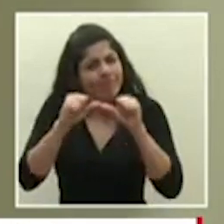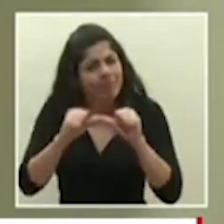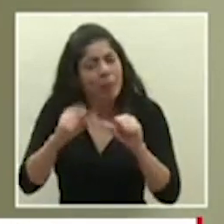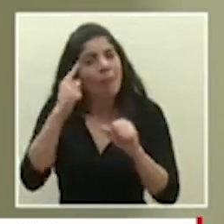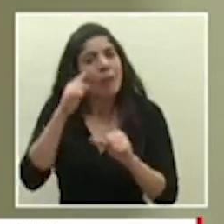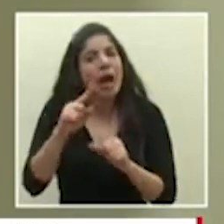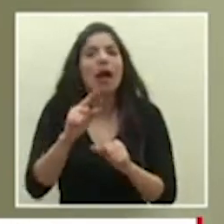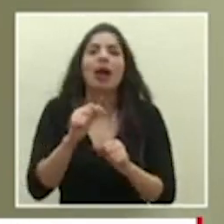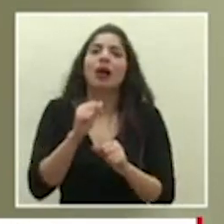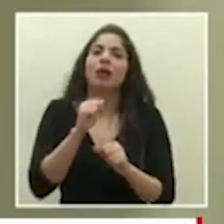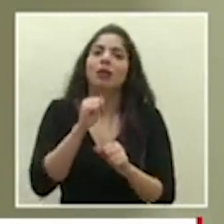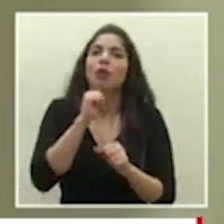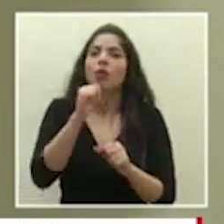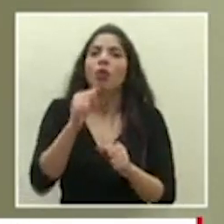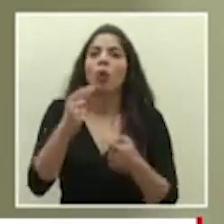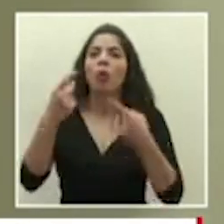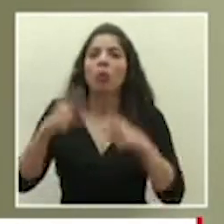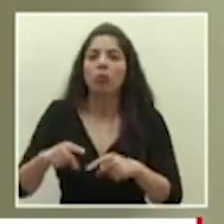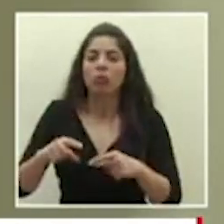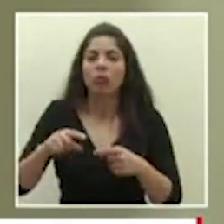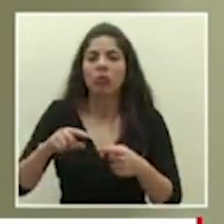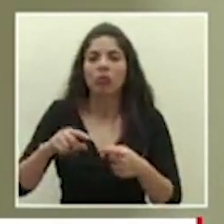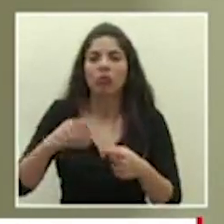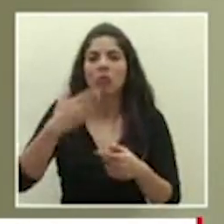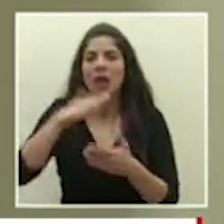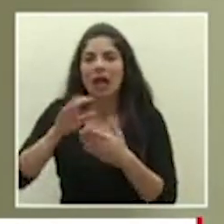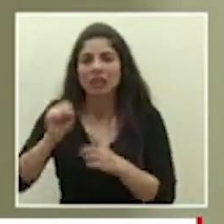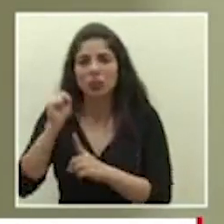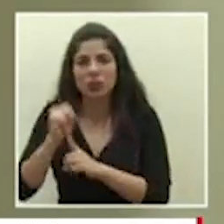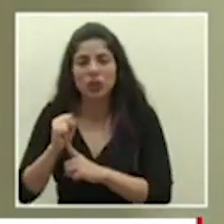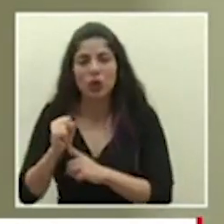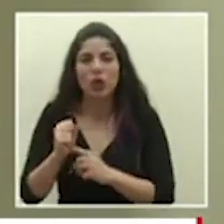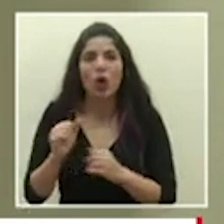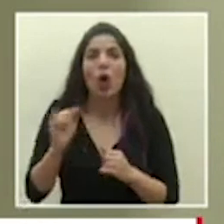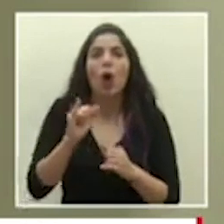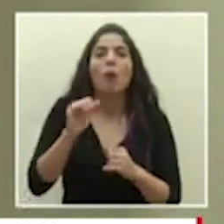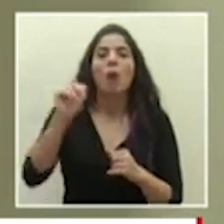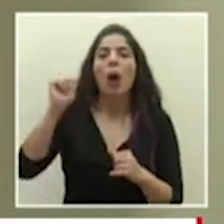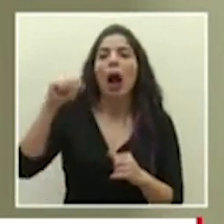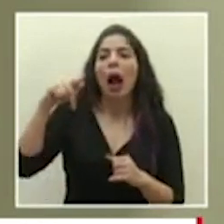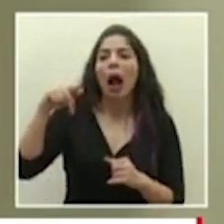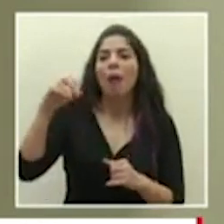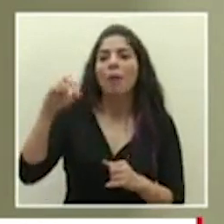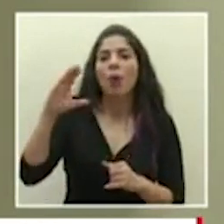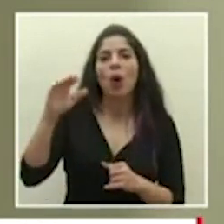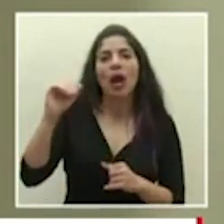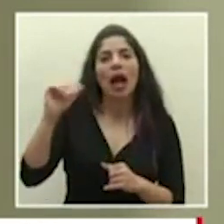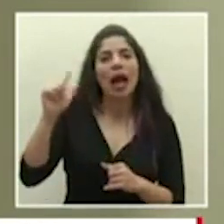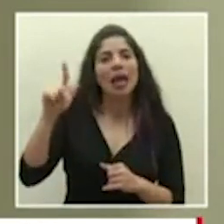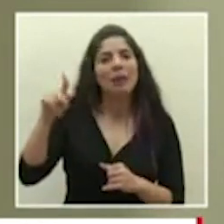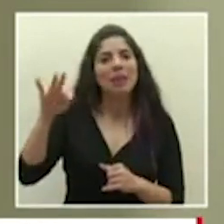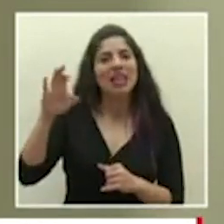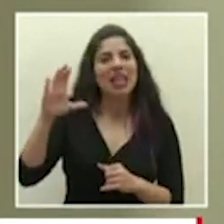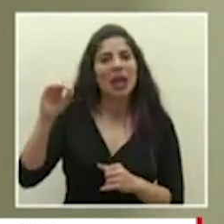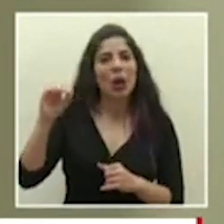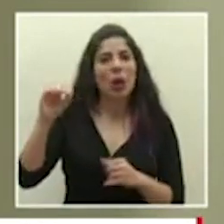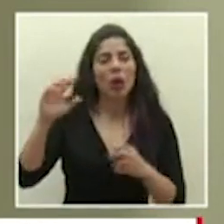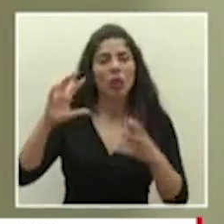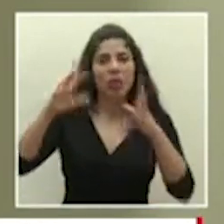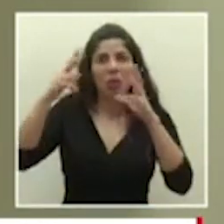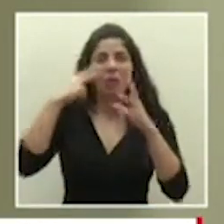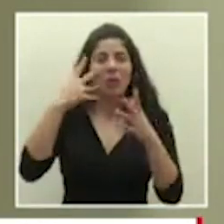no exista esa situación adversa esa situación casi que apocalíptica es cuando o sea yo de verdad